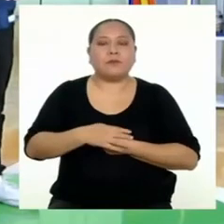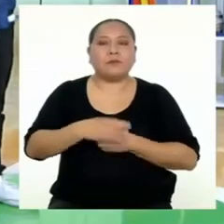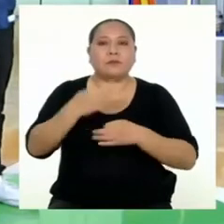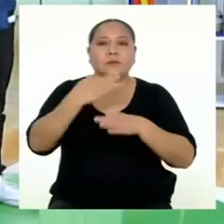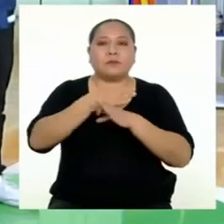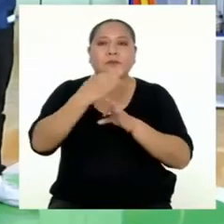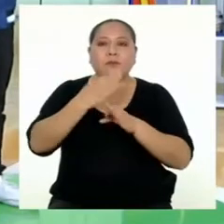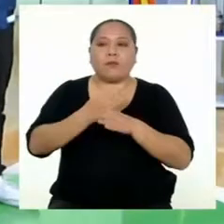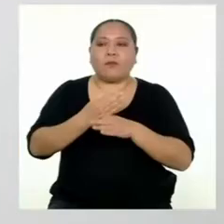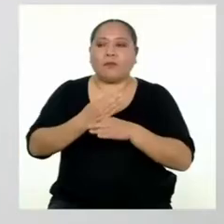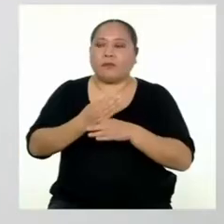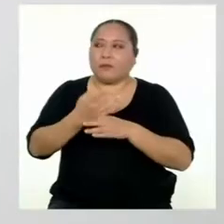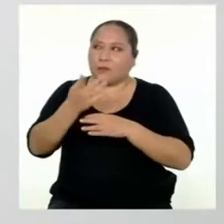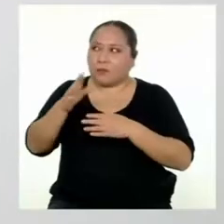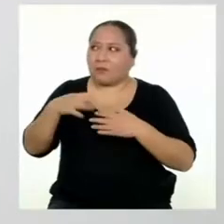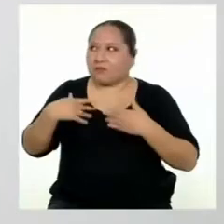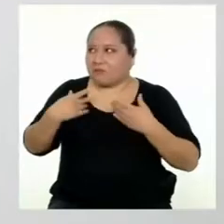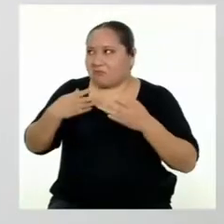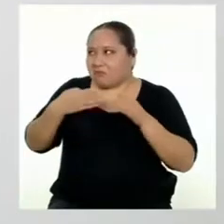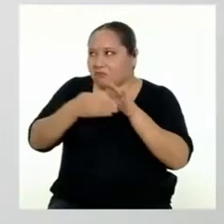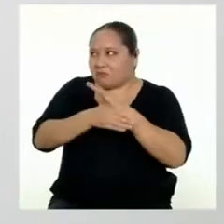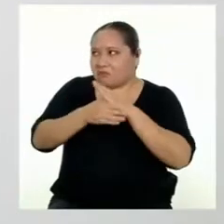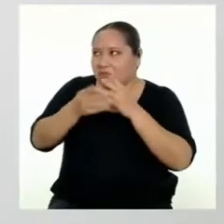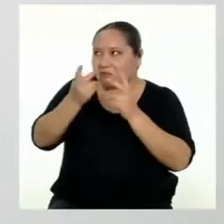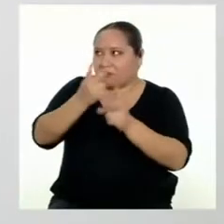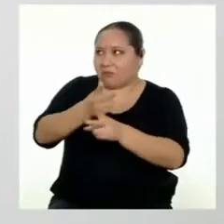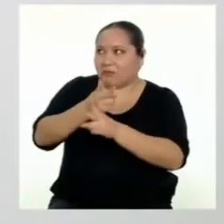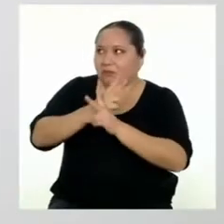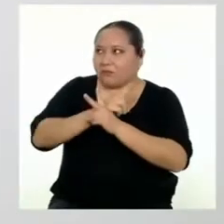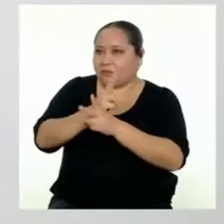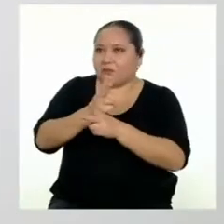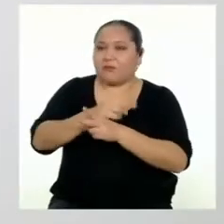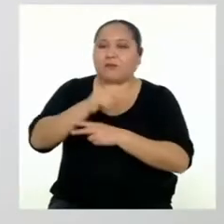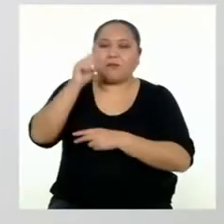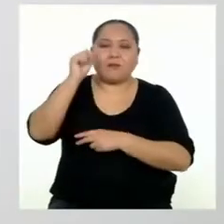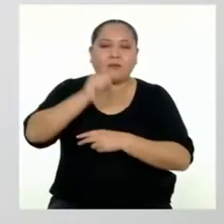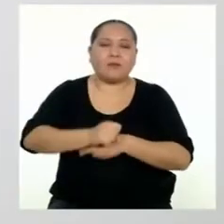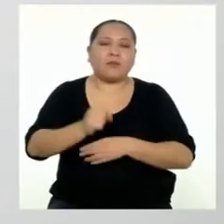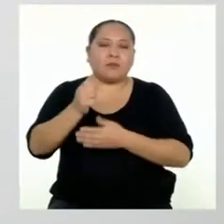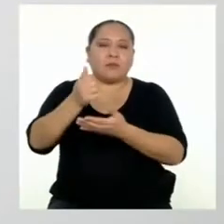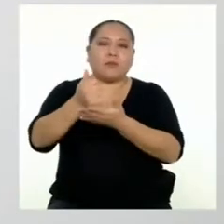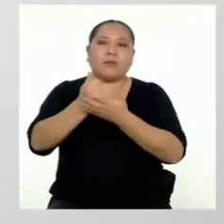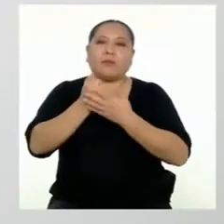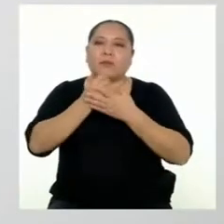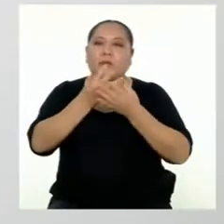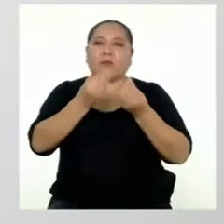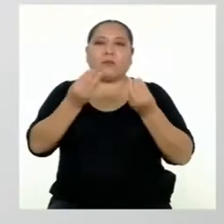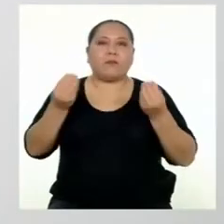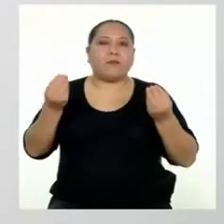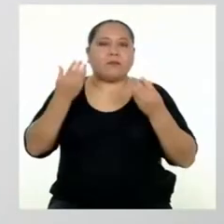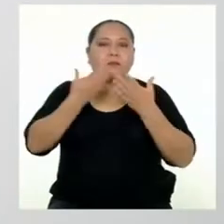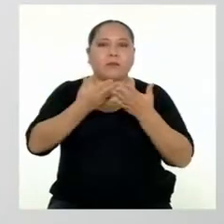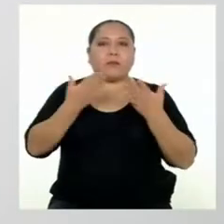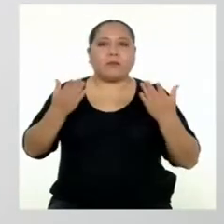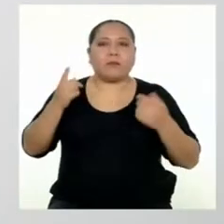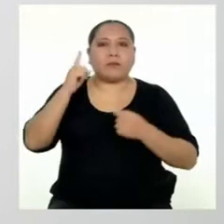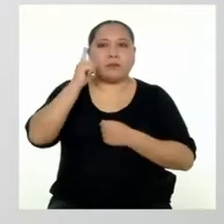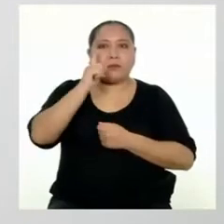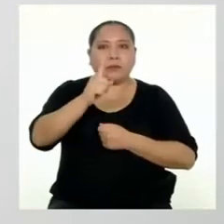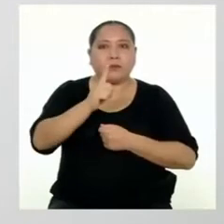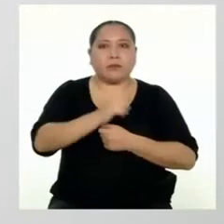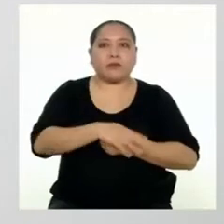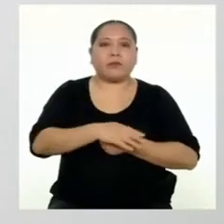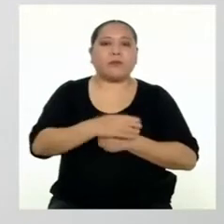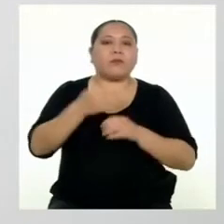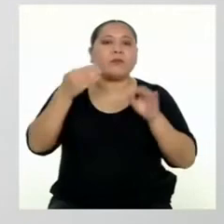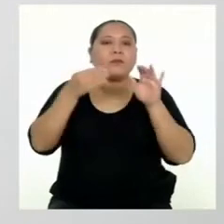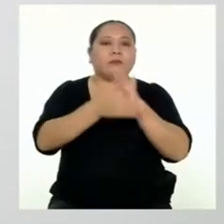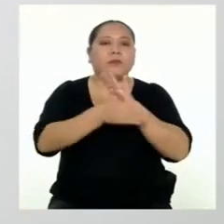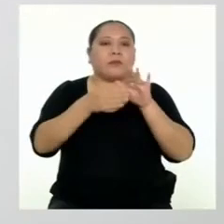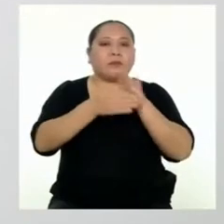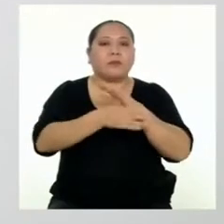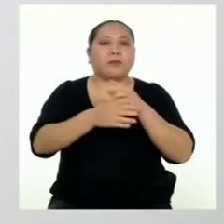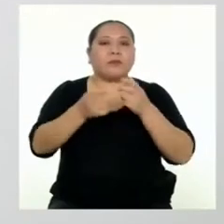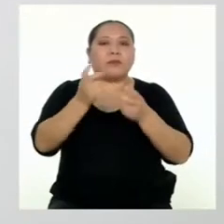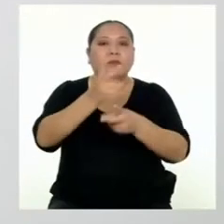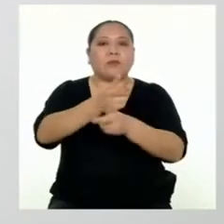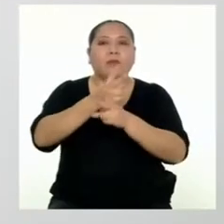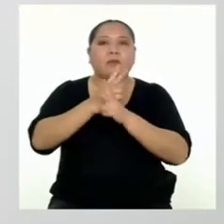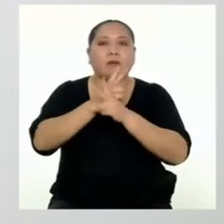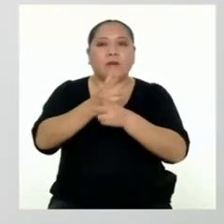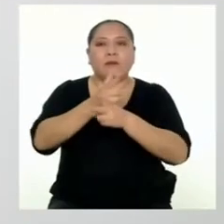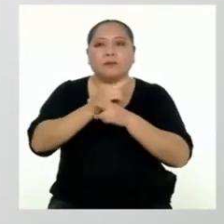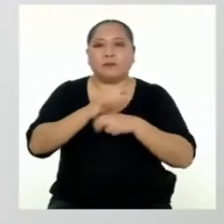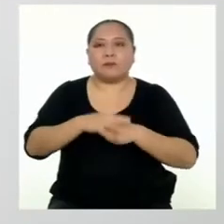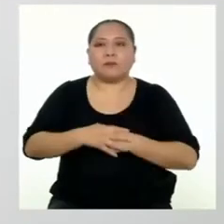permite acceder a préstamos. Sí, nos facilita varias cosas. Una de ellas es acceder a préstamos.